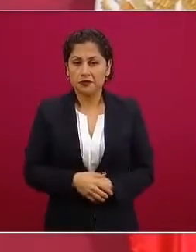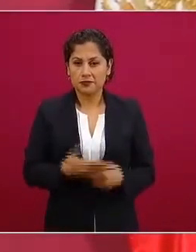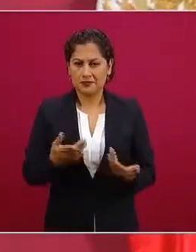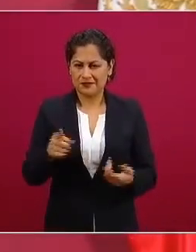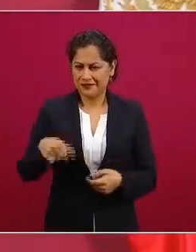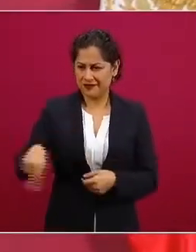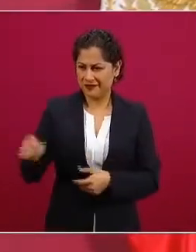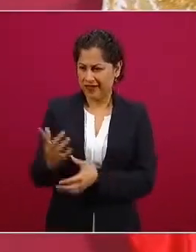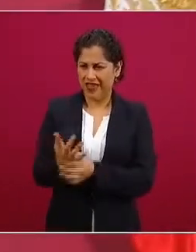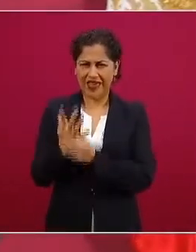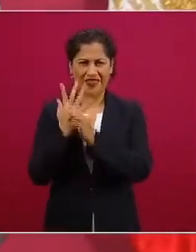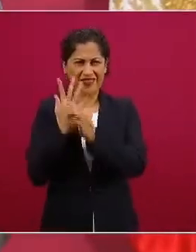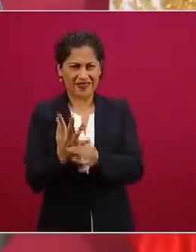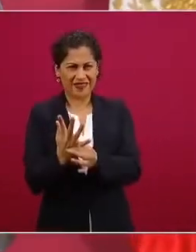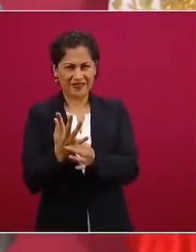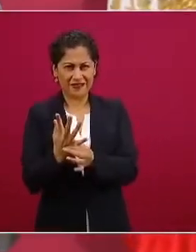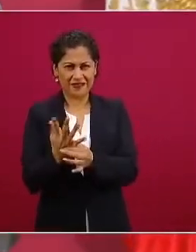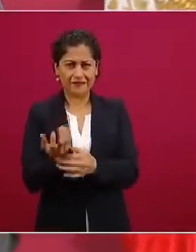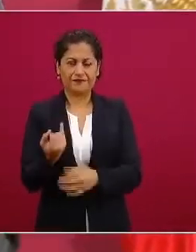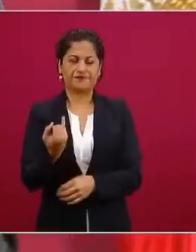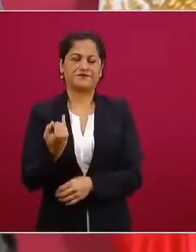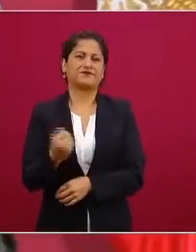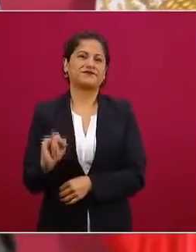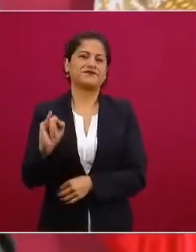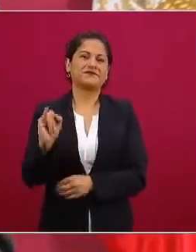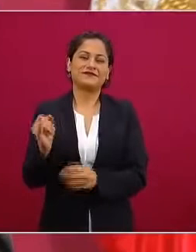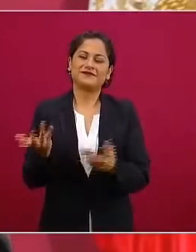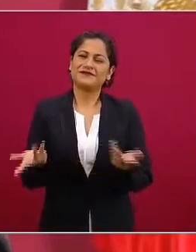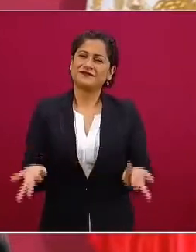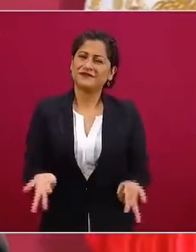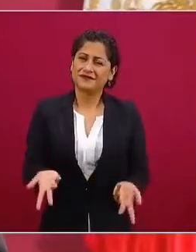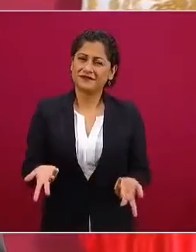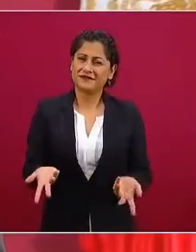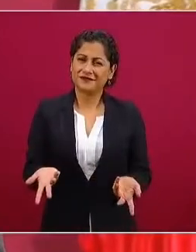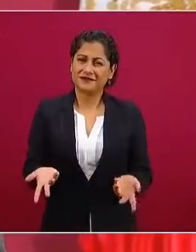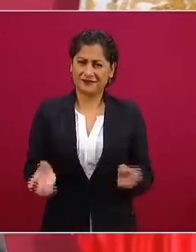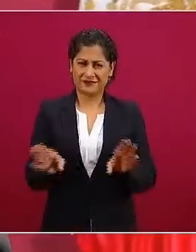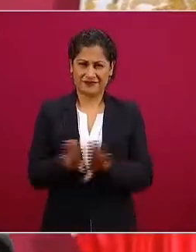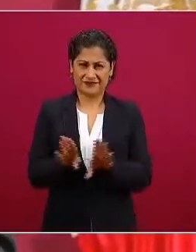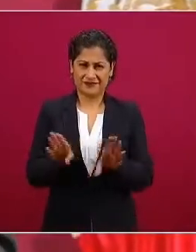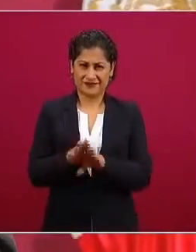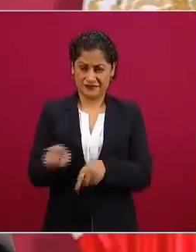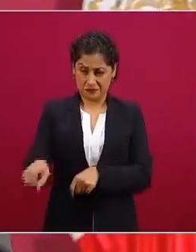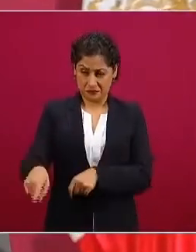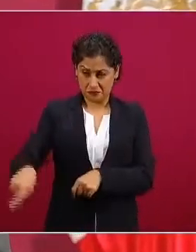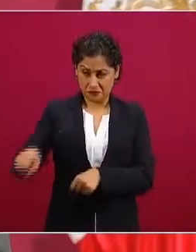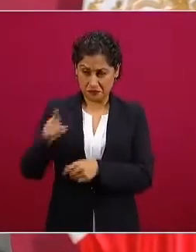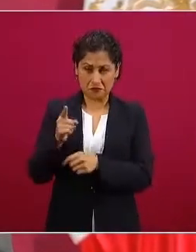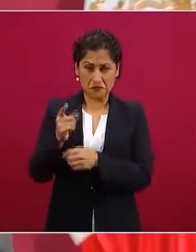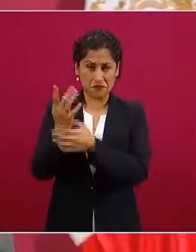o sea este con esas conjeturas